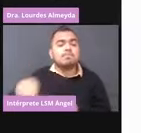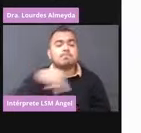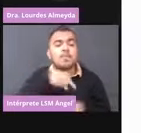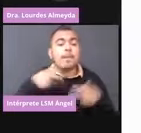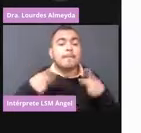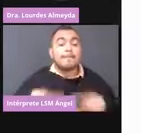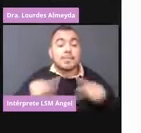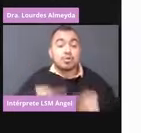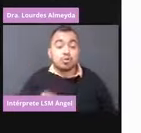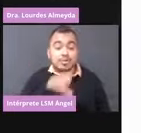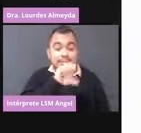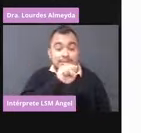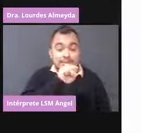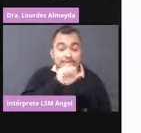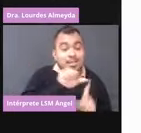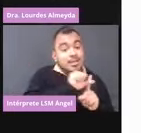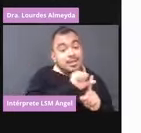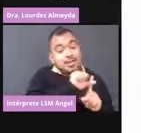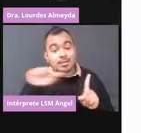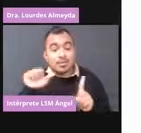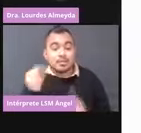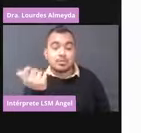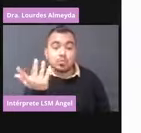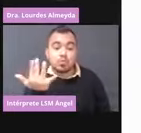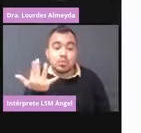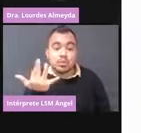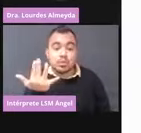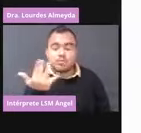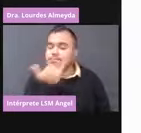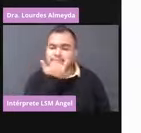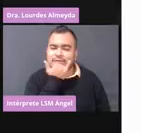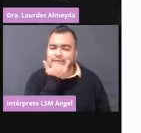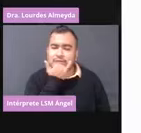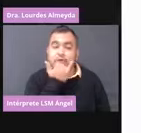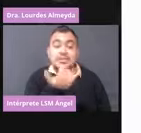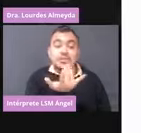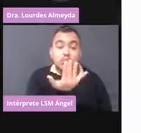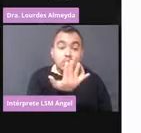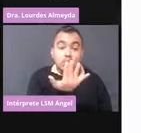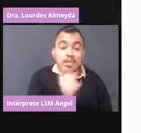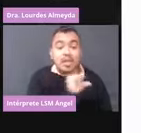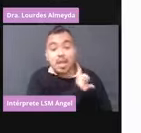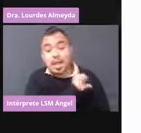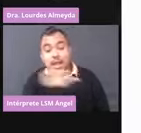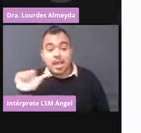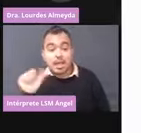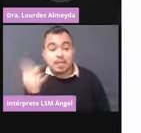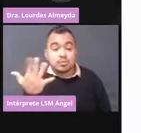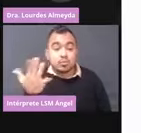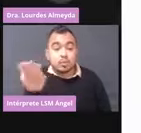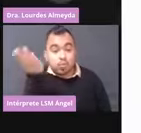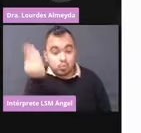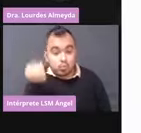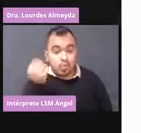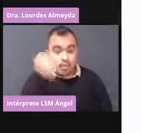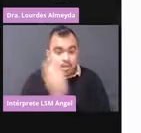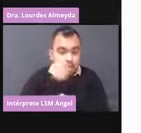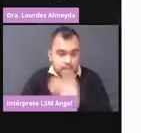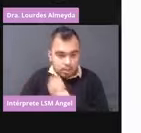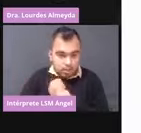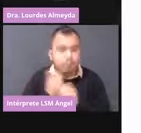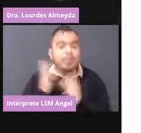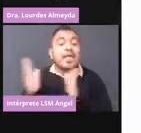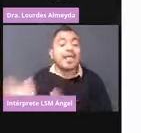59 años. De 50, perdón, de 50 a 59 años. Y la etapa cuatro,